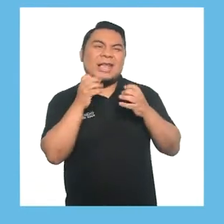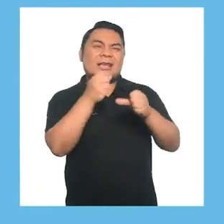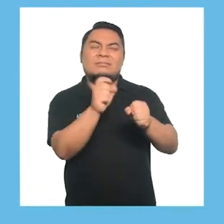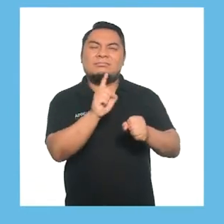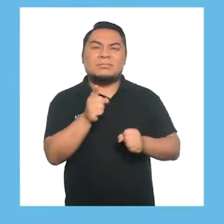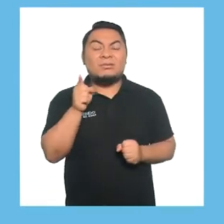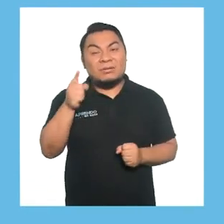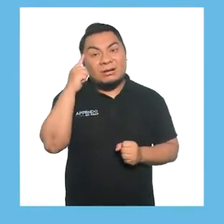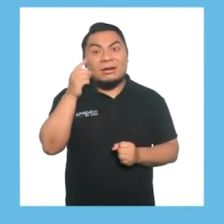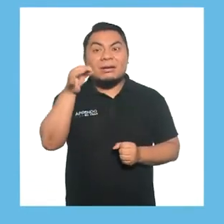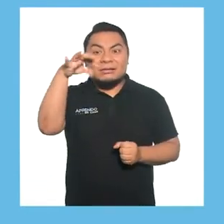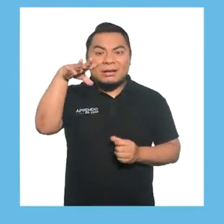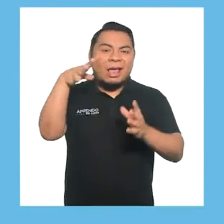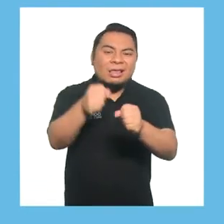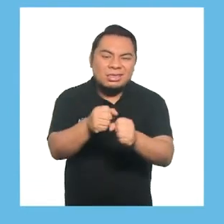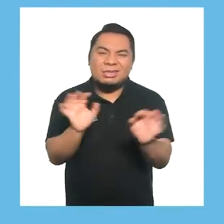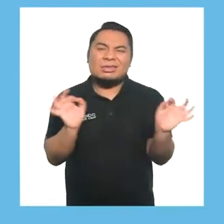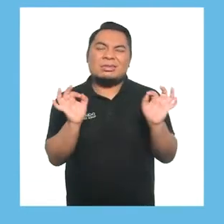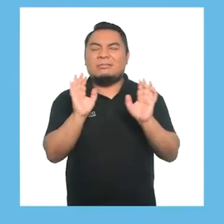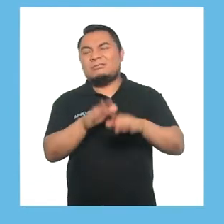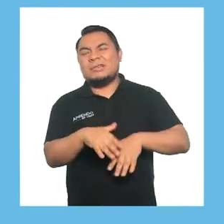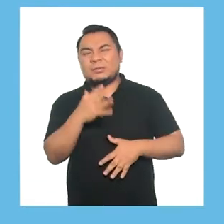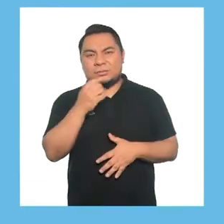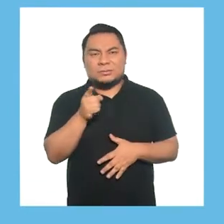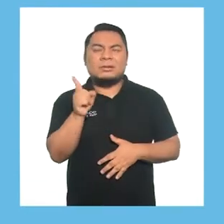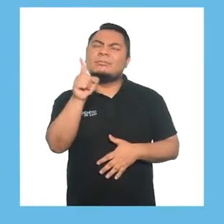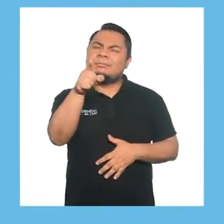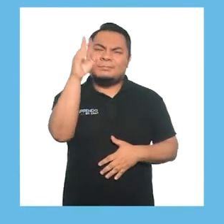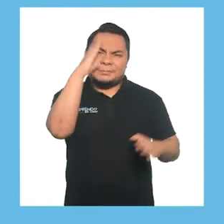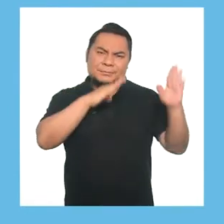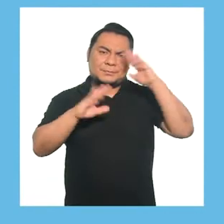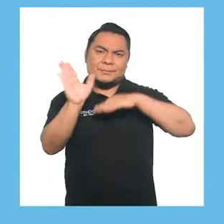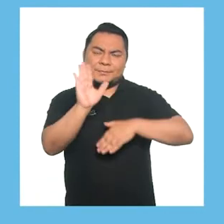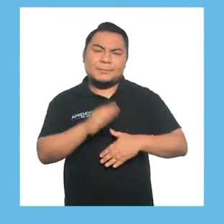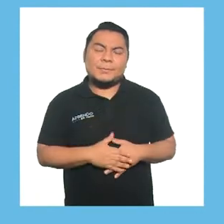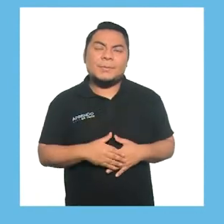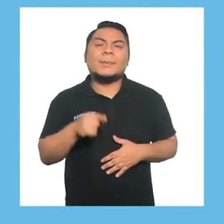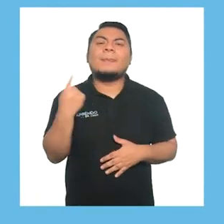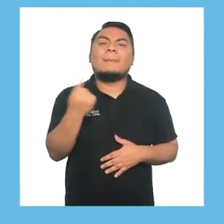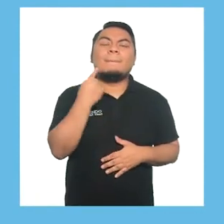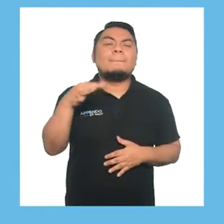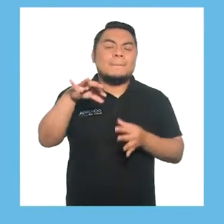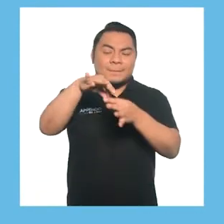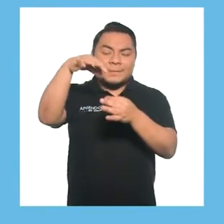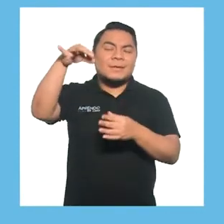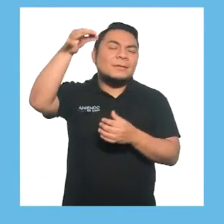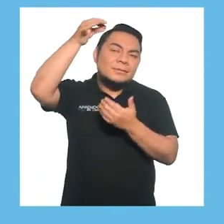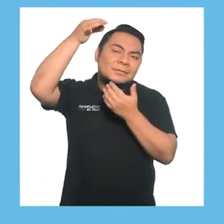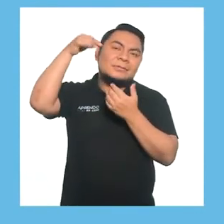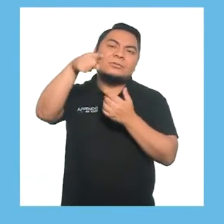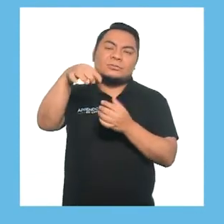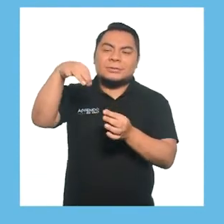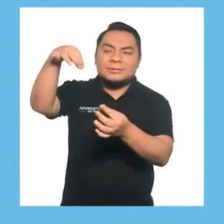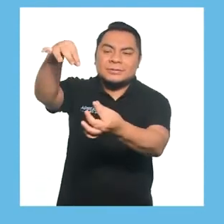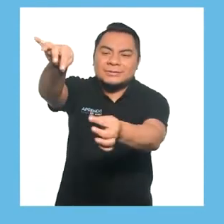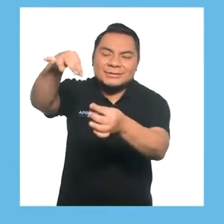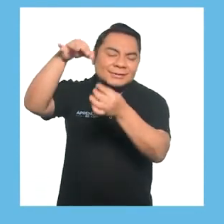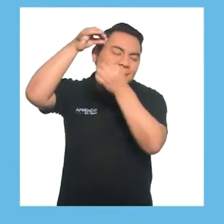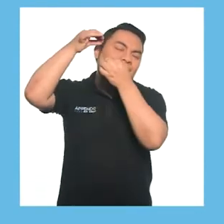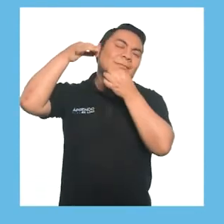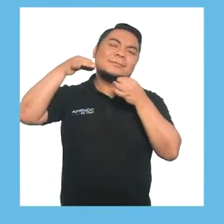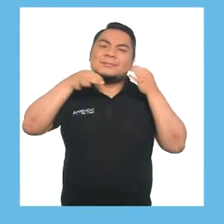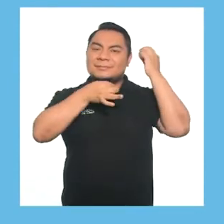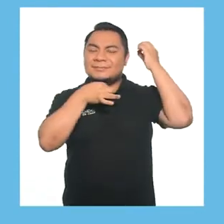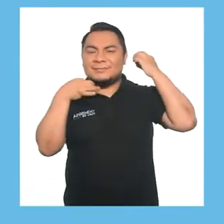quiso o no logró atrapar los pañuelos, no se preocupen y pasen el pañuelo sobre su piel y su cuerpo,